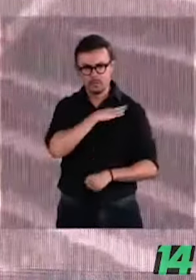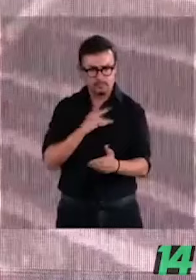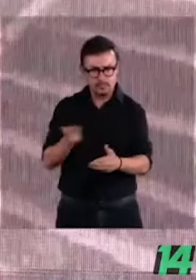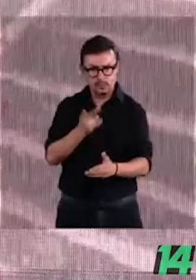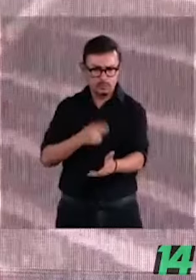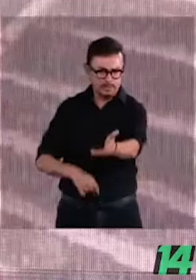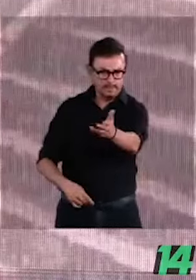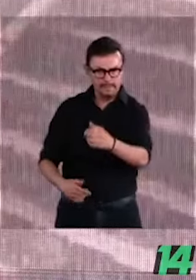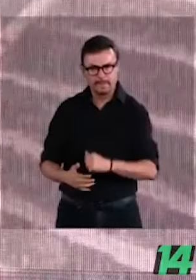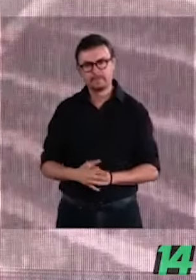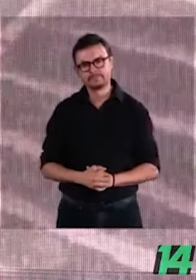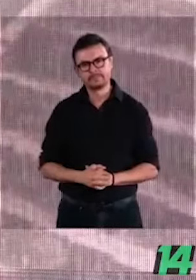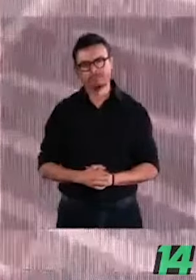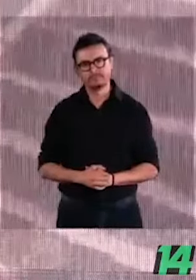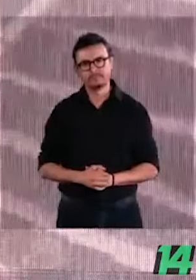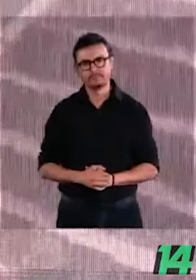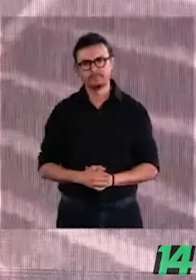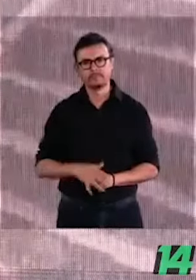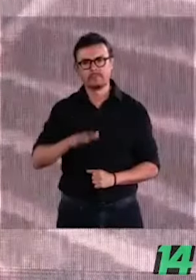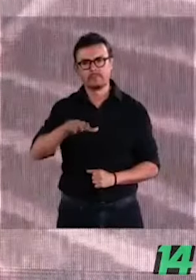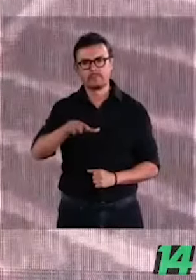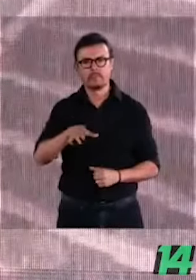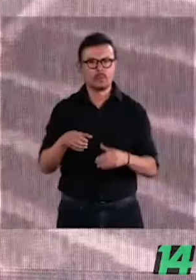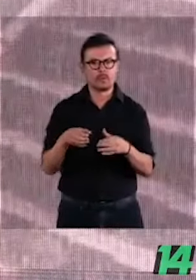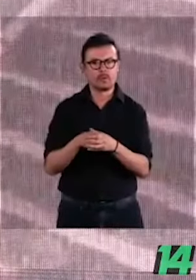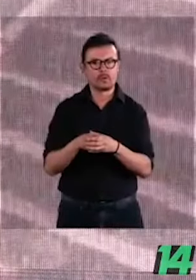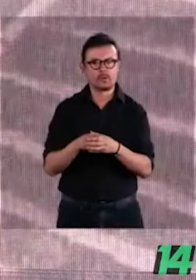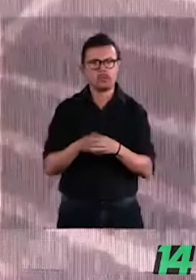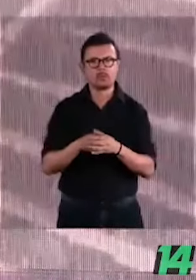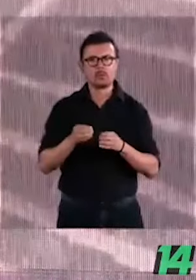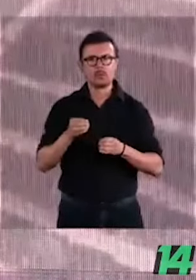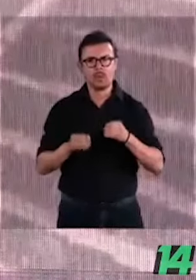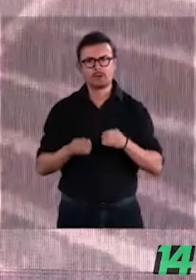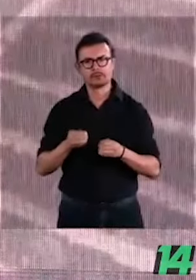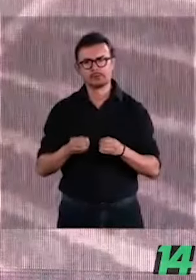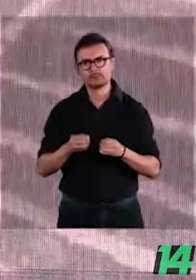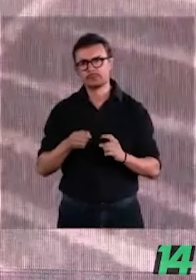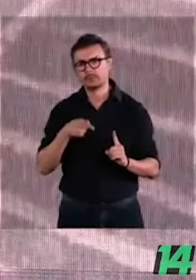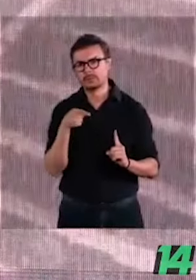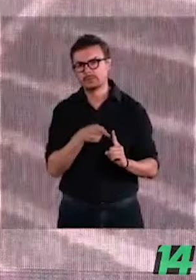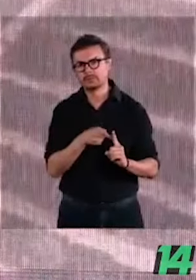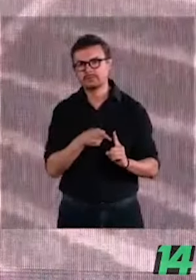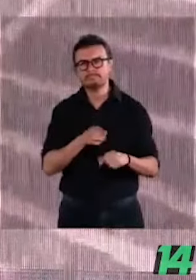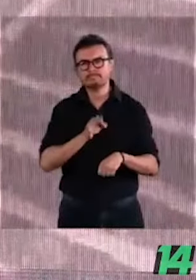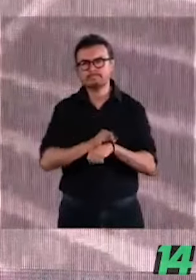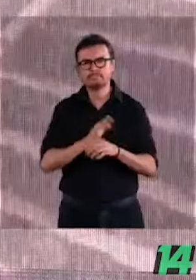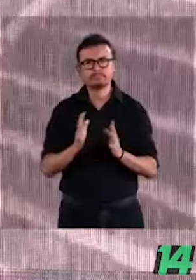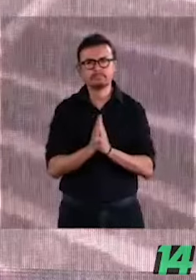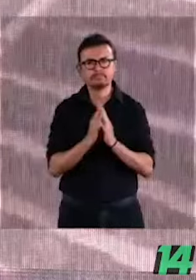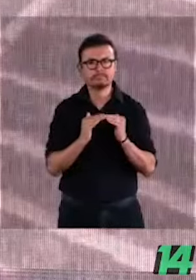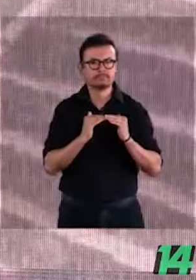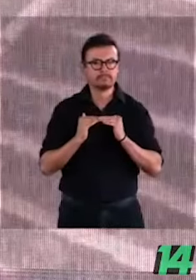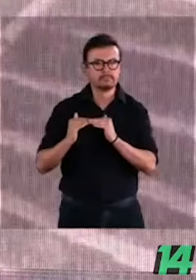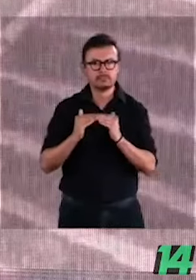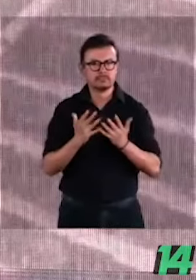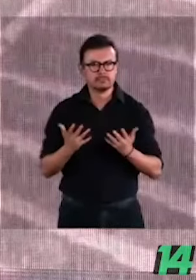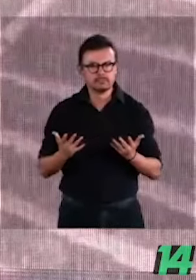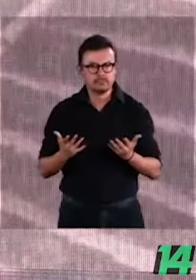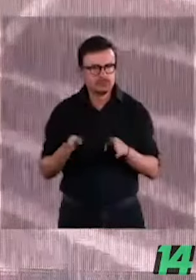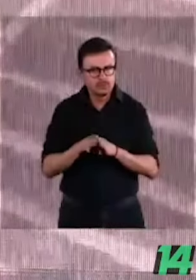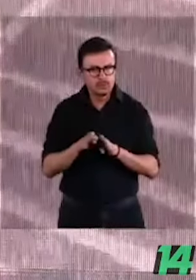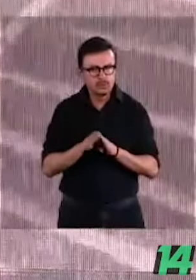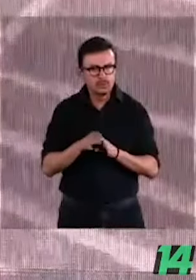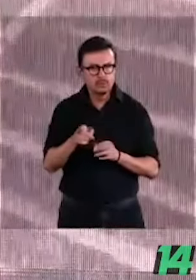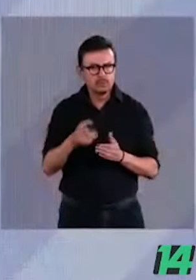Jorge Maínez, ¿cuál debe ser el papel que juega el Poder Judicial en una democracia? ¿Impulsaría una reforma? Adelante hasta un